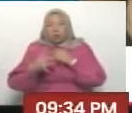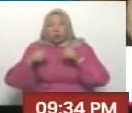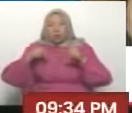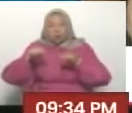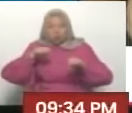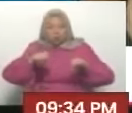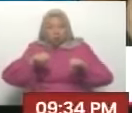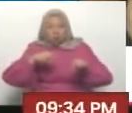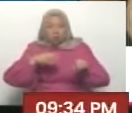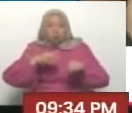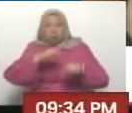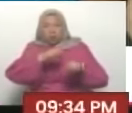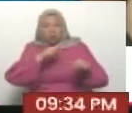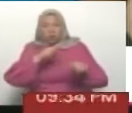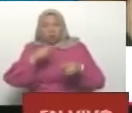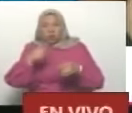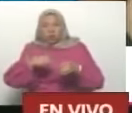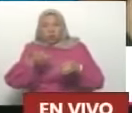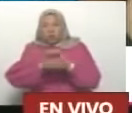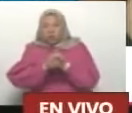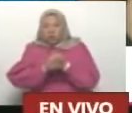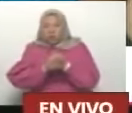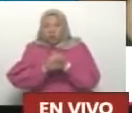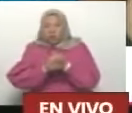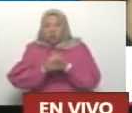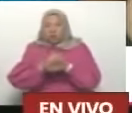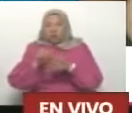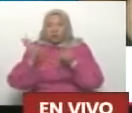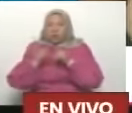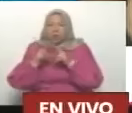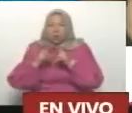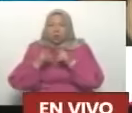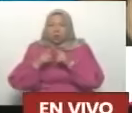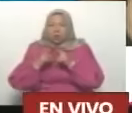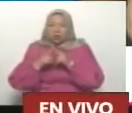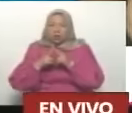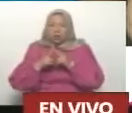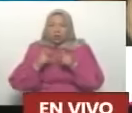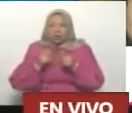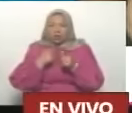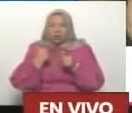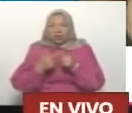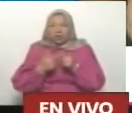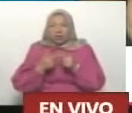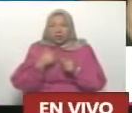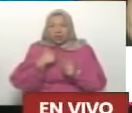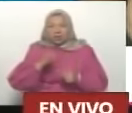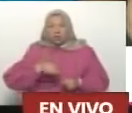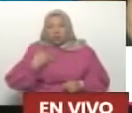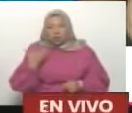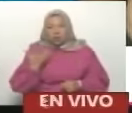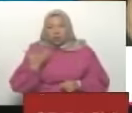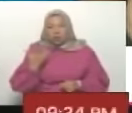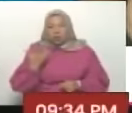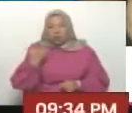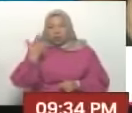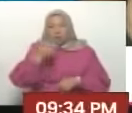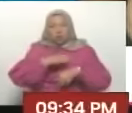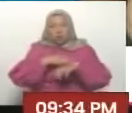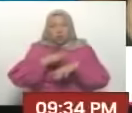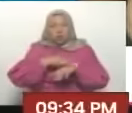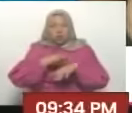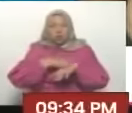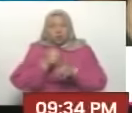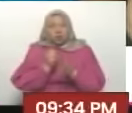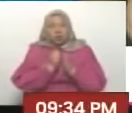frenó, se regresó y le dijo, epa muchacho, yo te conozco. Y entonces él, que pudo en esa oportunidad pedirle cualquier